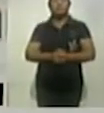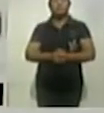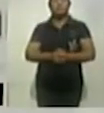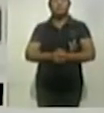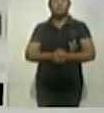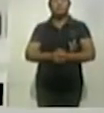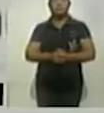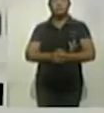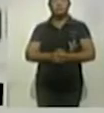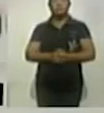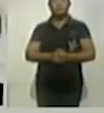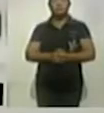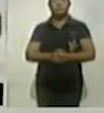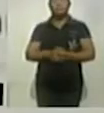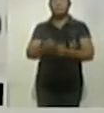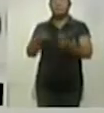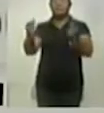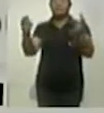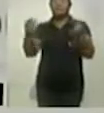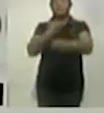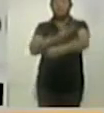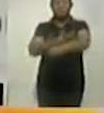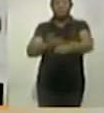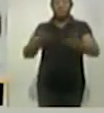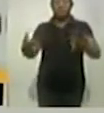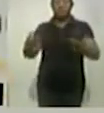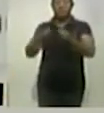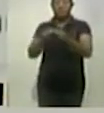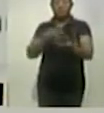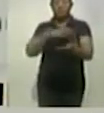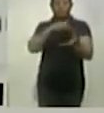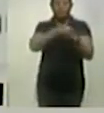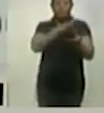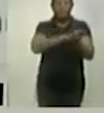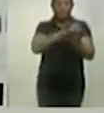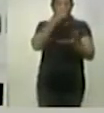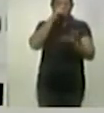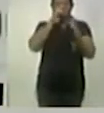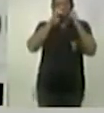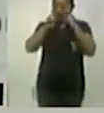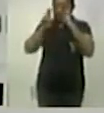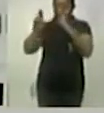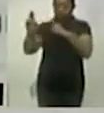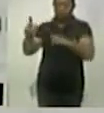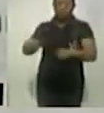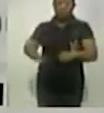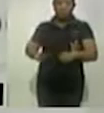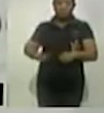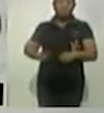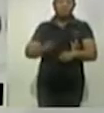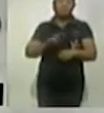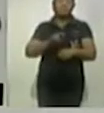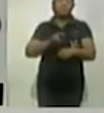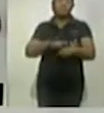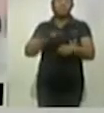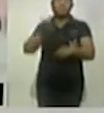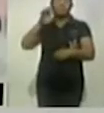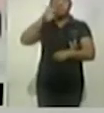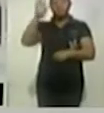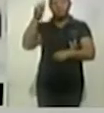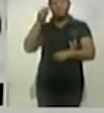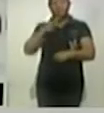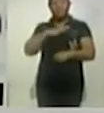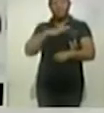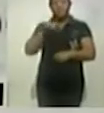familias, se inscribieron en esa parte y se les dio hasta un reconocimiento por parte del gobierno federal, esto nos ha ayudado mucho, la